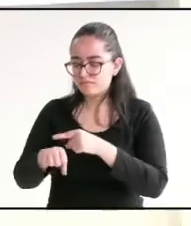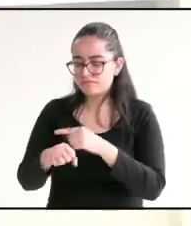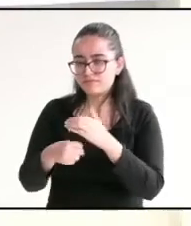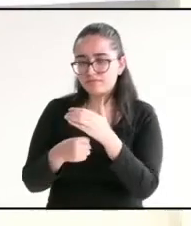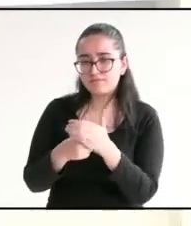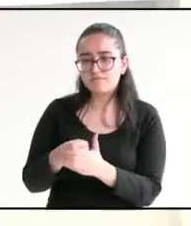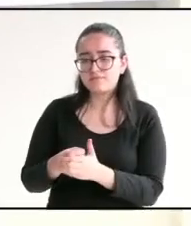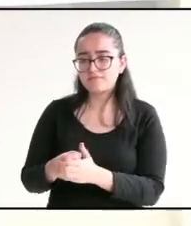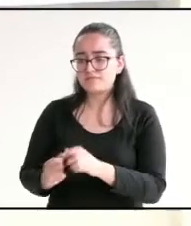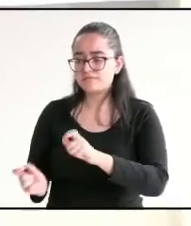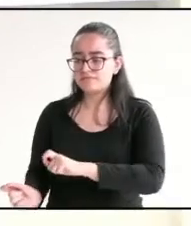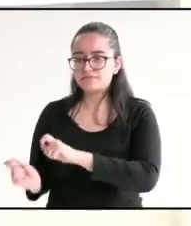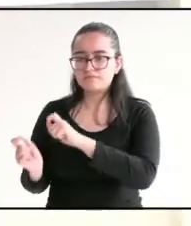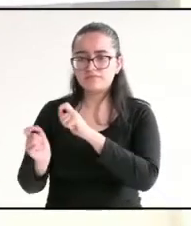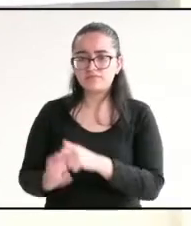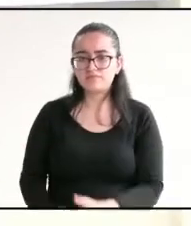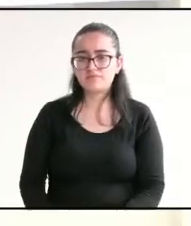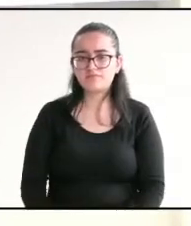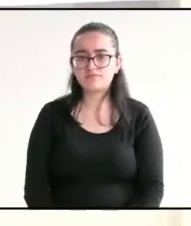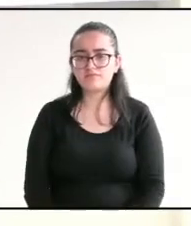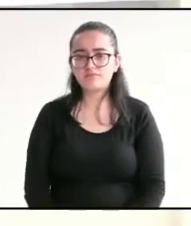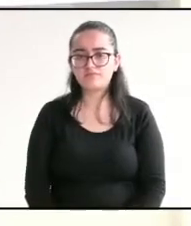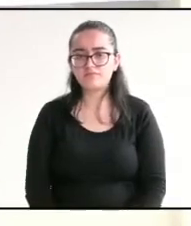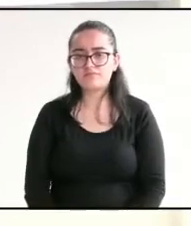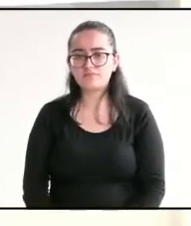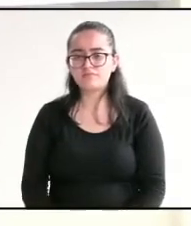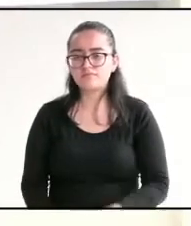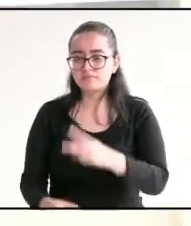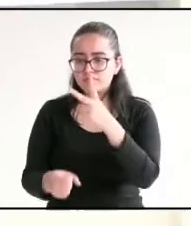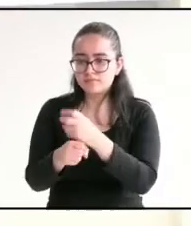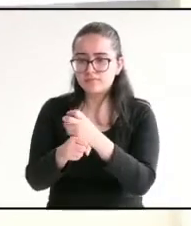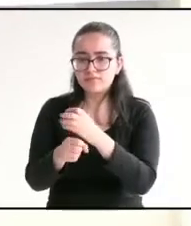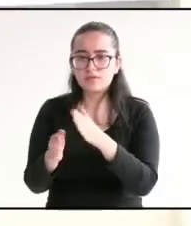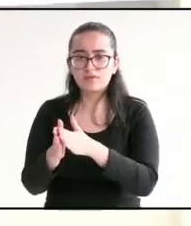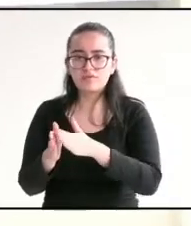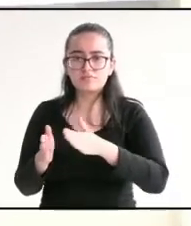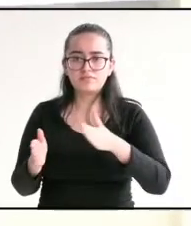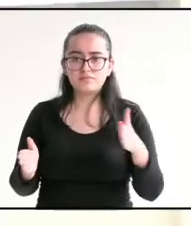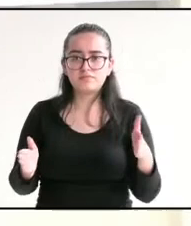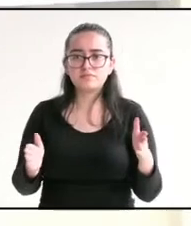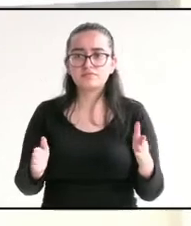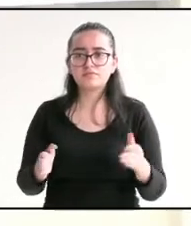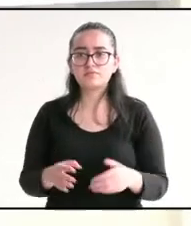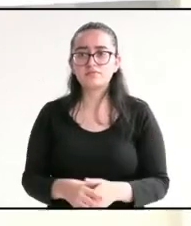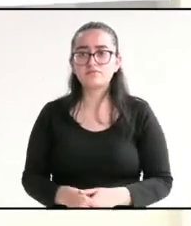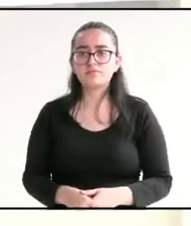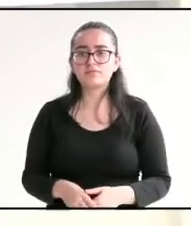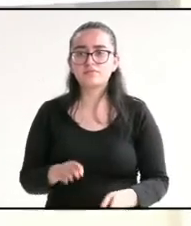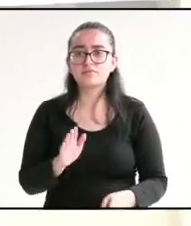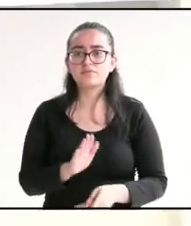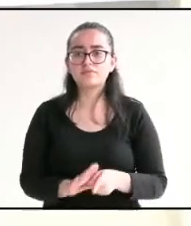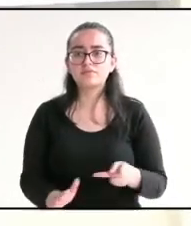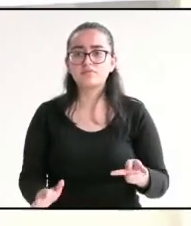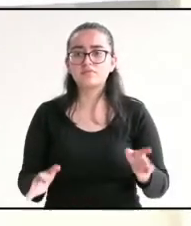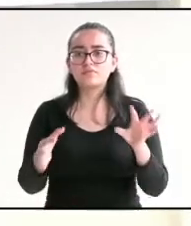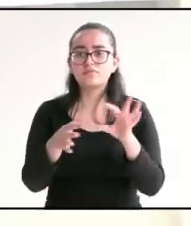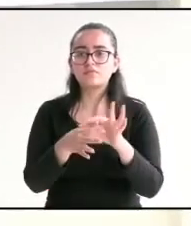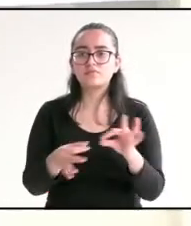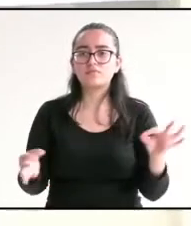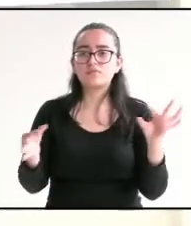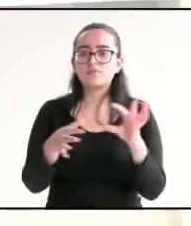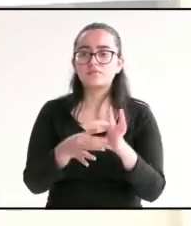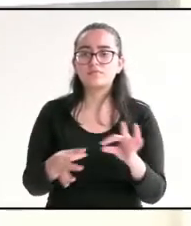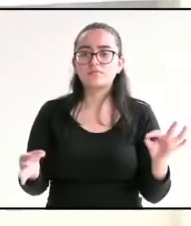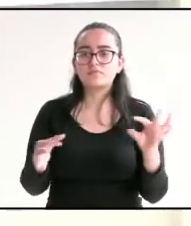participación. Ahora iniciamos el segundo segmento de réplicas y contrarréplicas. En cada